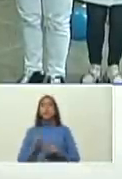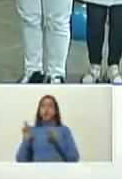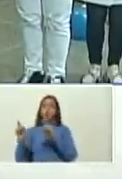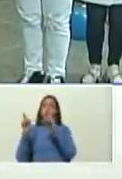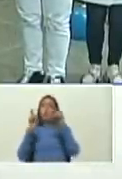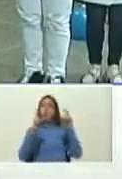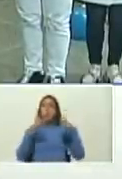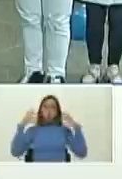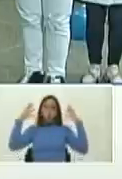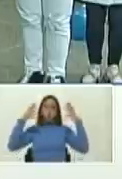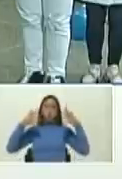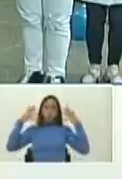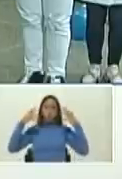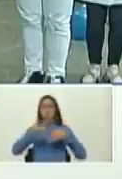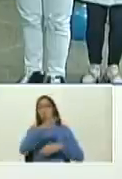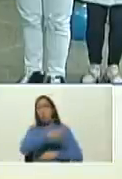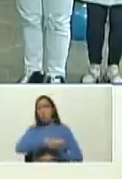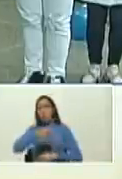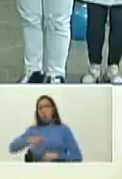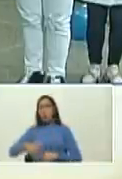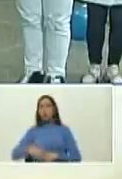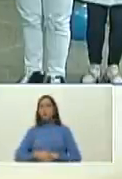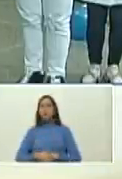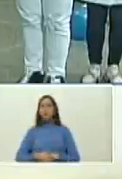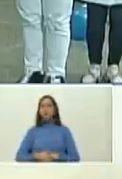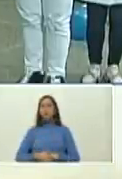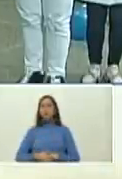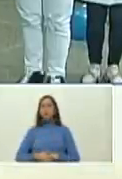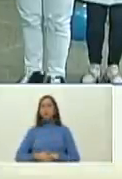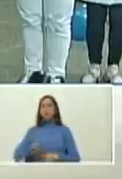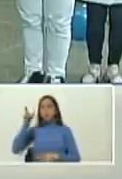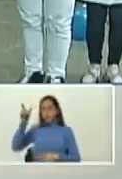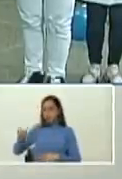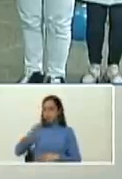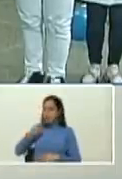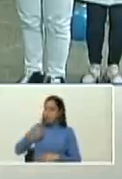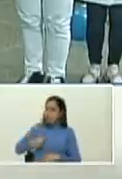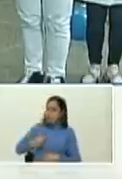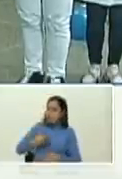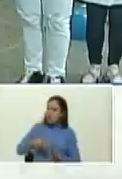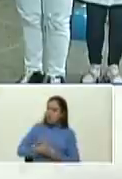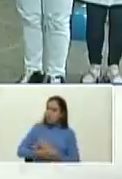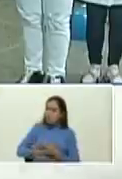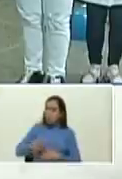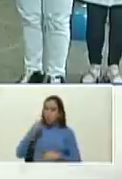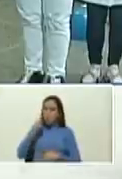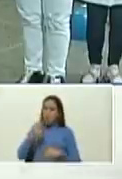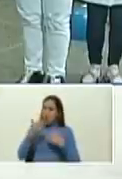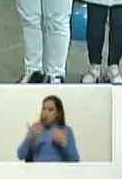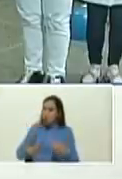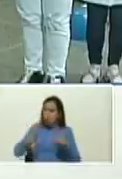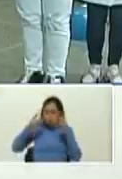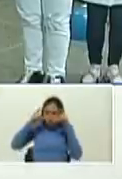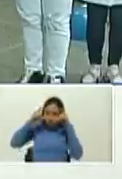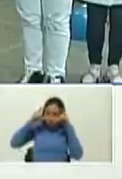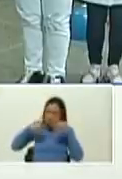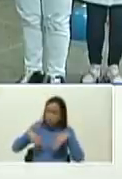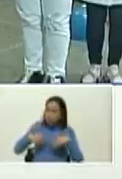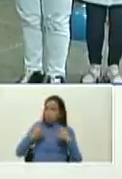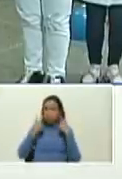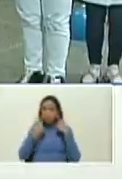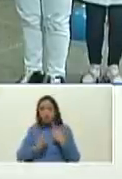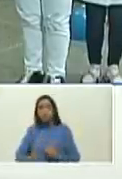alertando Nahum dímelo tú ¿cómo lo ves ahora con tus nuevos lentes adelante?